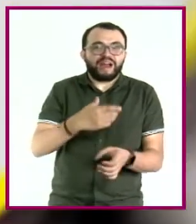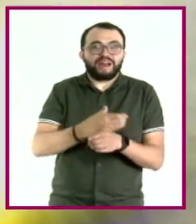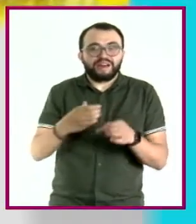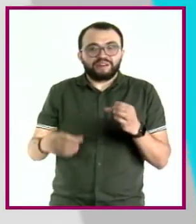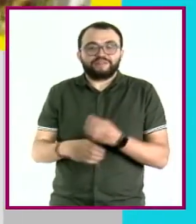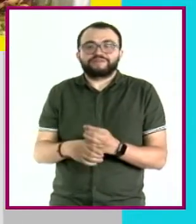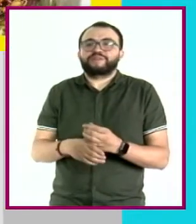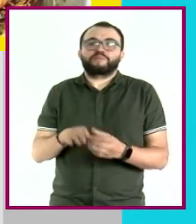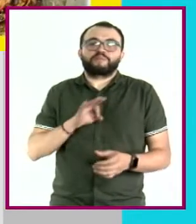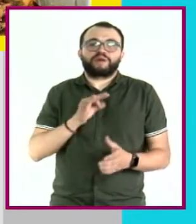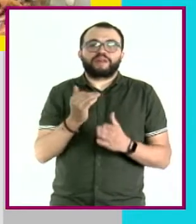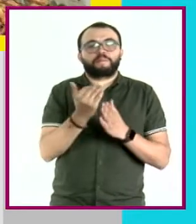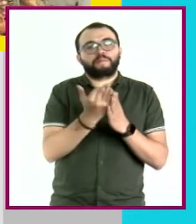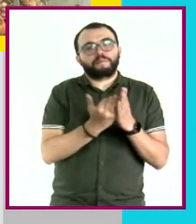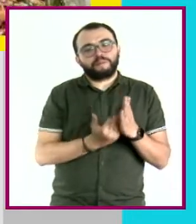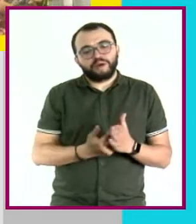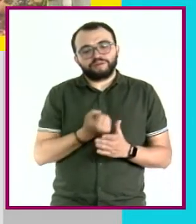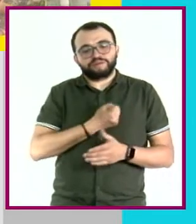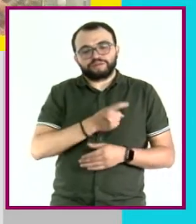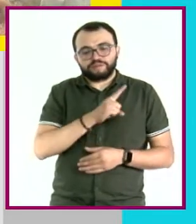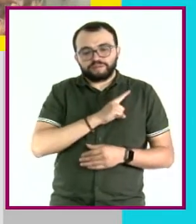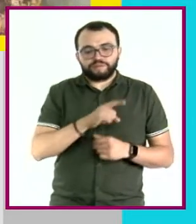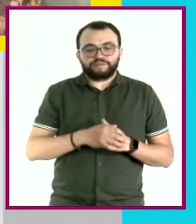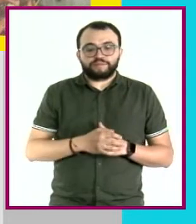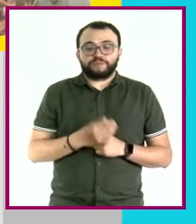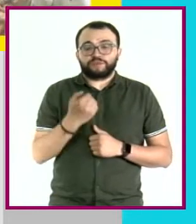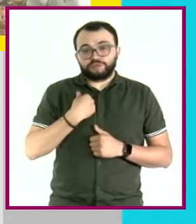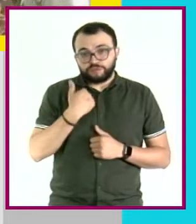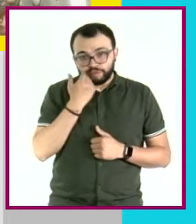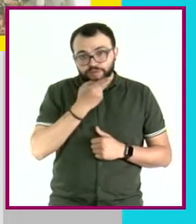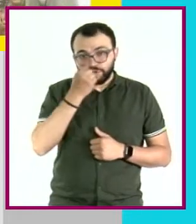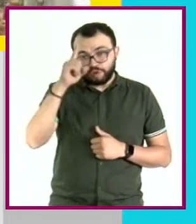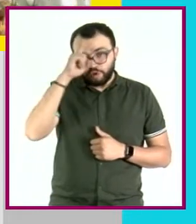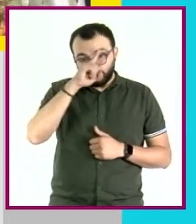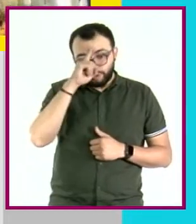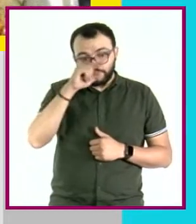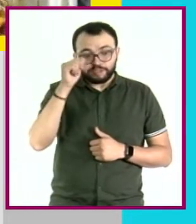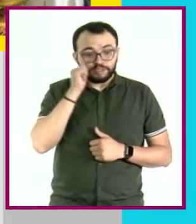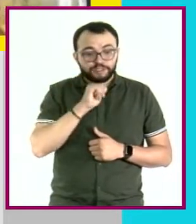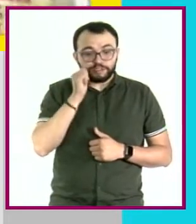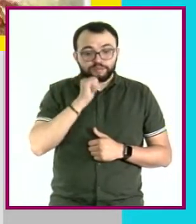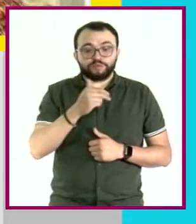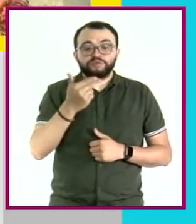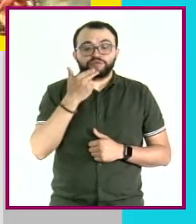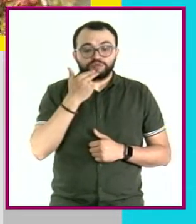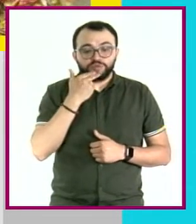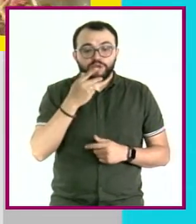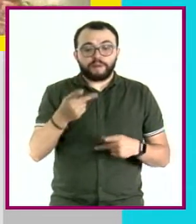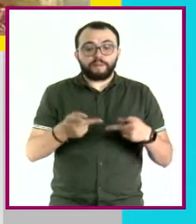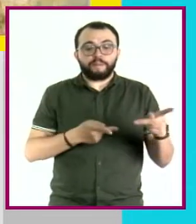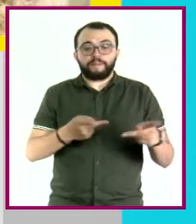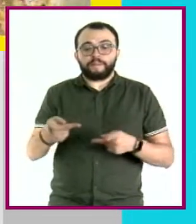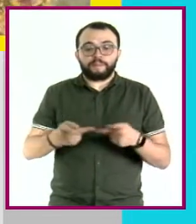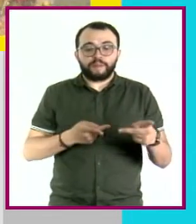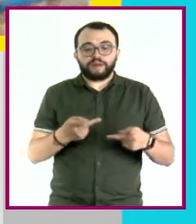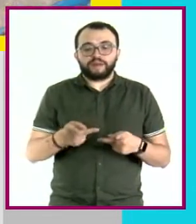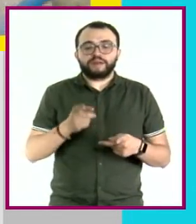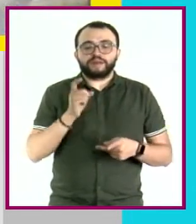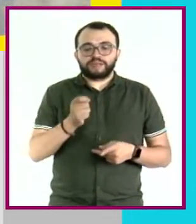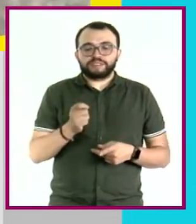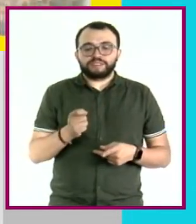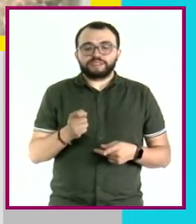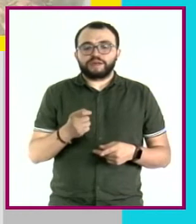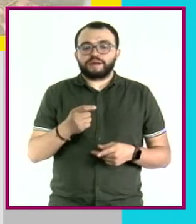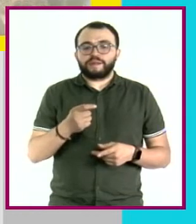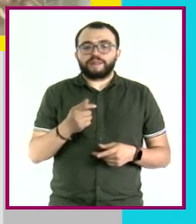frituras. Como profesional de la nutrición, mi recomendación siempre es preferir usar métodos de preparación en los que se conserven mejor